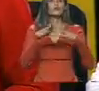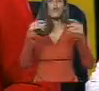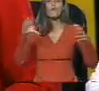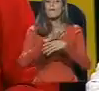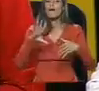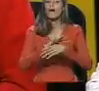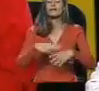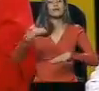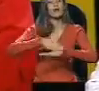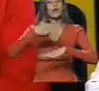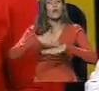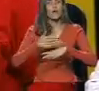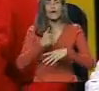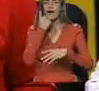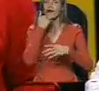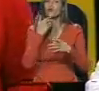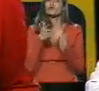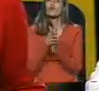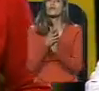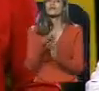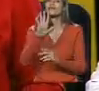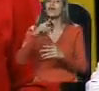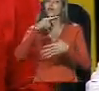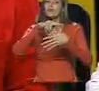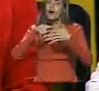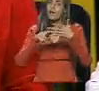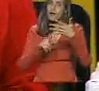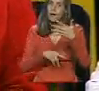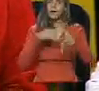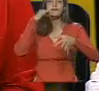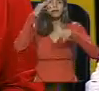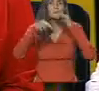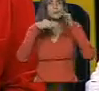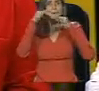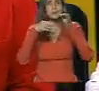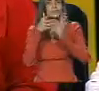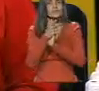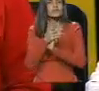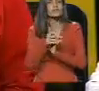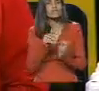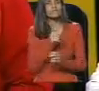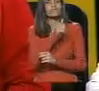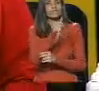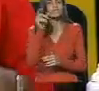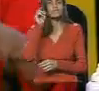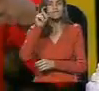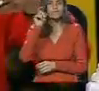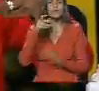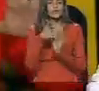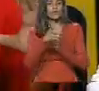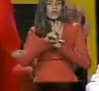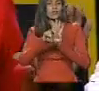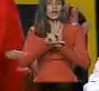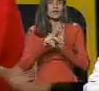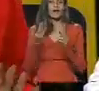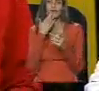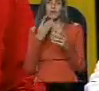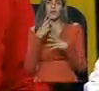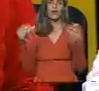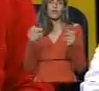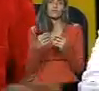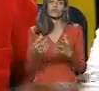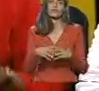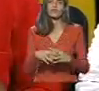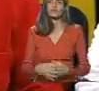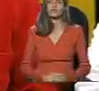martes y todos los jueves, una sección será las cinco líneas. Porque va a ser como una gota de agua sobre una panela de hielo. Hasta que no hagamos un tremendo hueco en la panela.